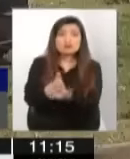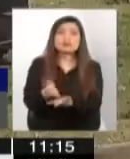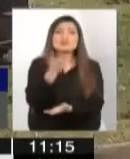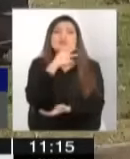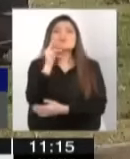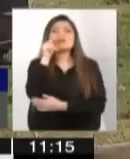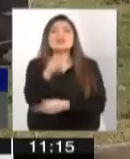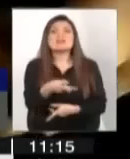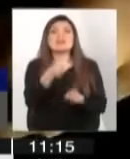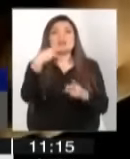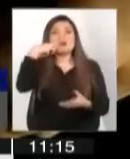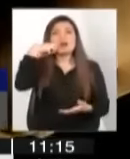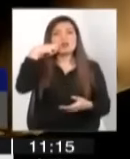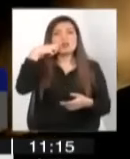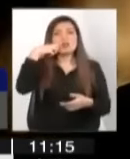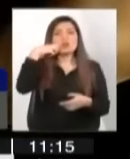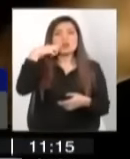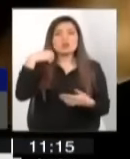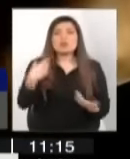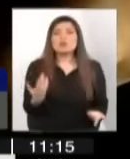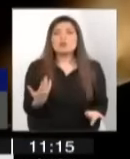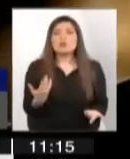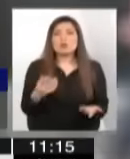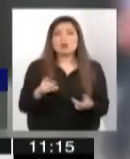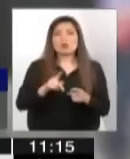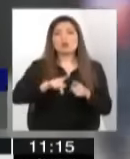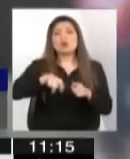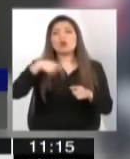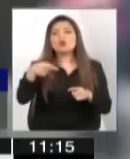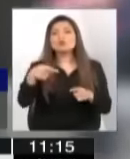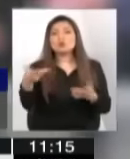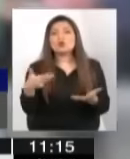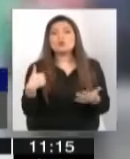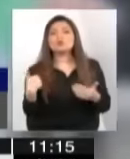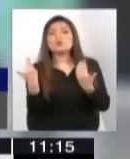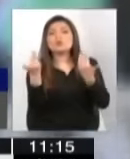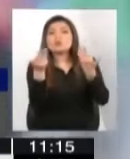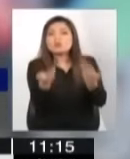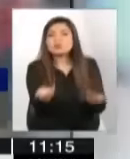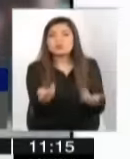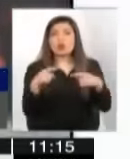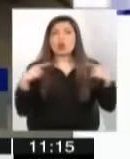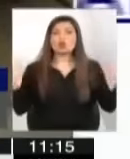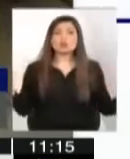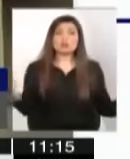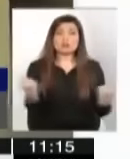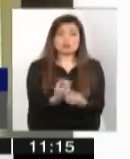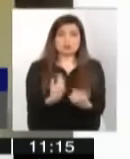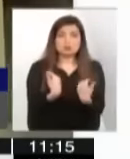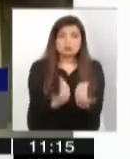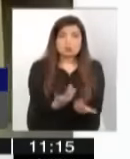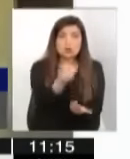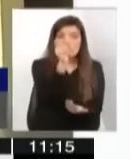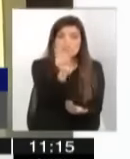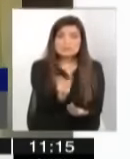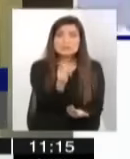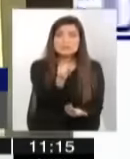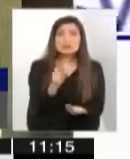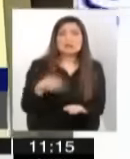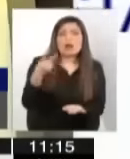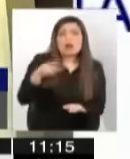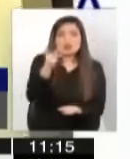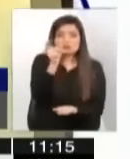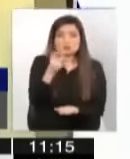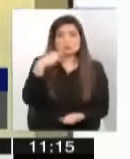en lo otro, en lo que tiene que ver cómo te atiendo a ti, ¿cierto?, las condiciones que te doy a ti como valor, como ser